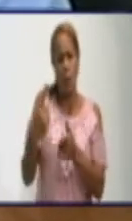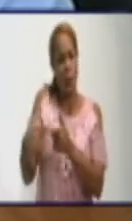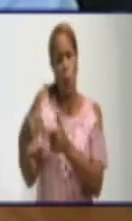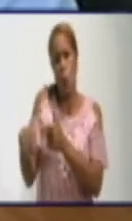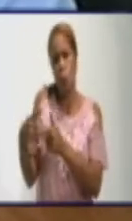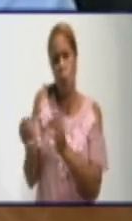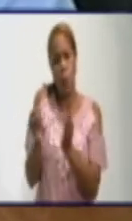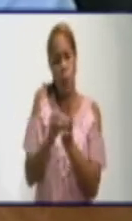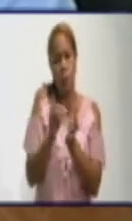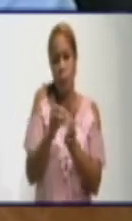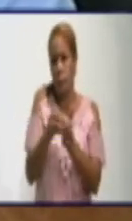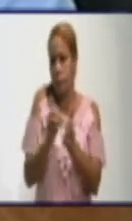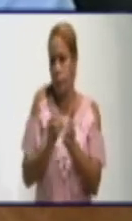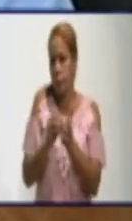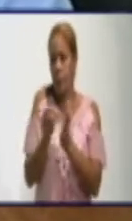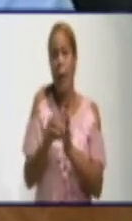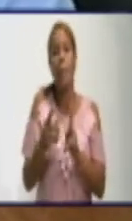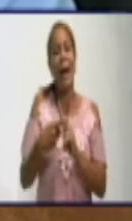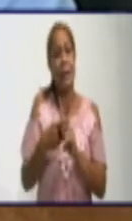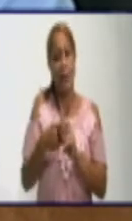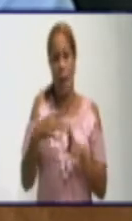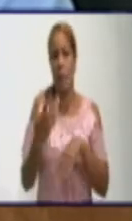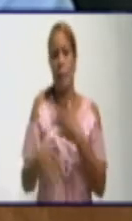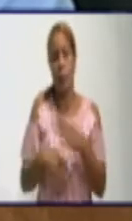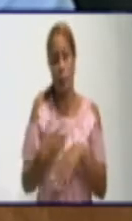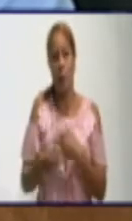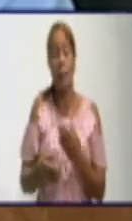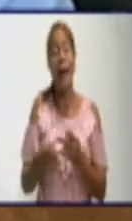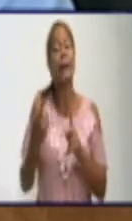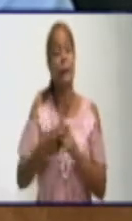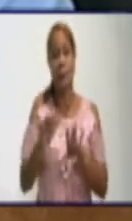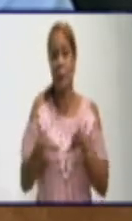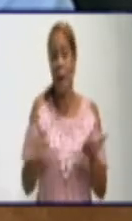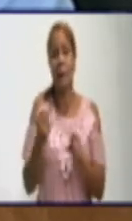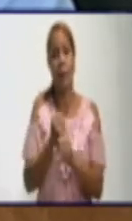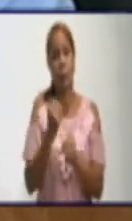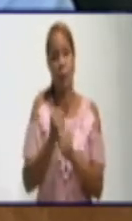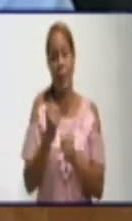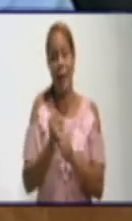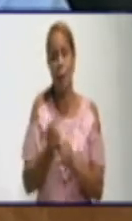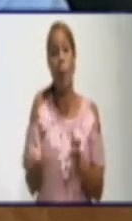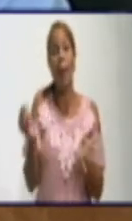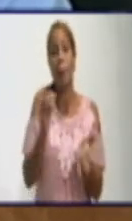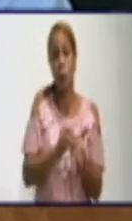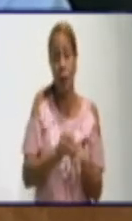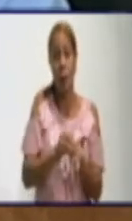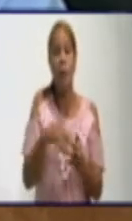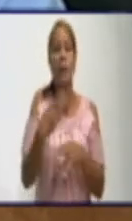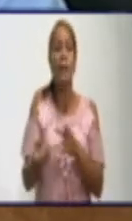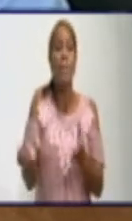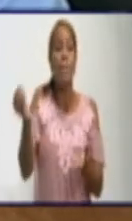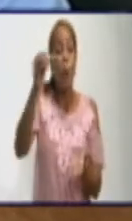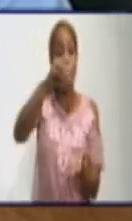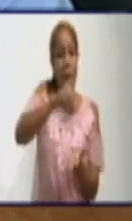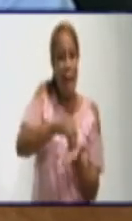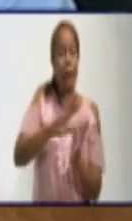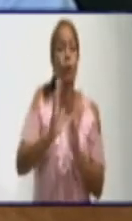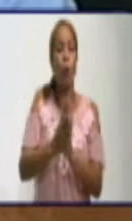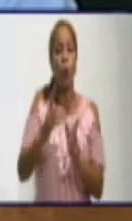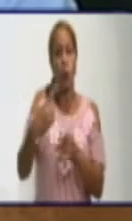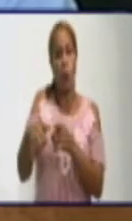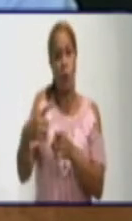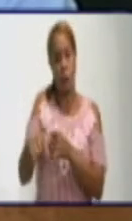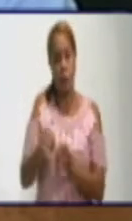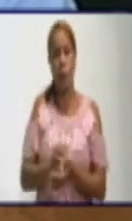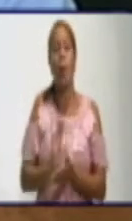también y entonces estamos trabajando en eso para armarla y hacer el montaje el viernes. En